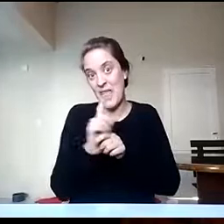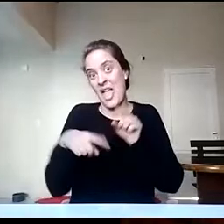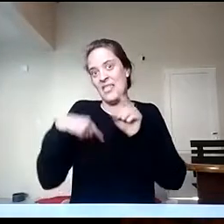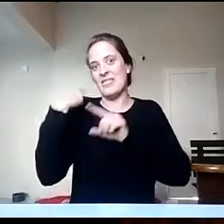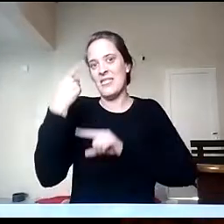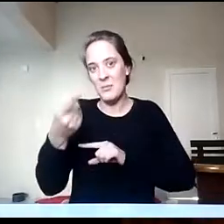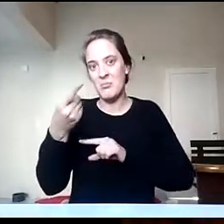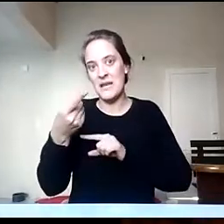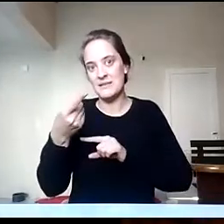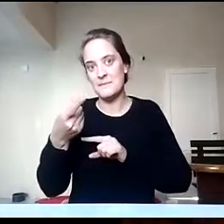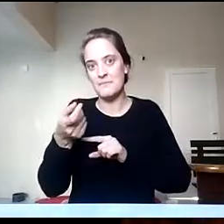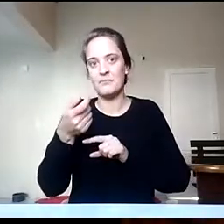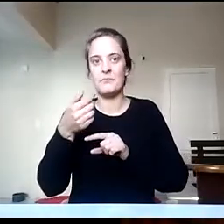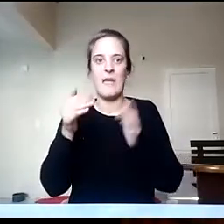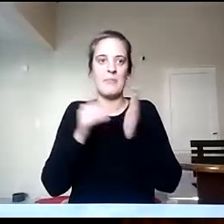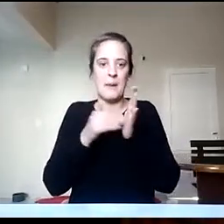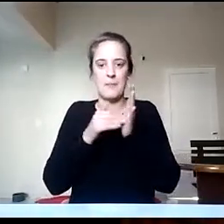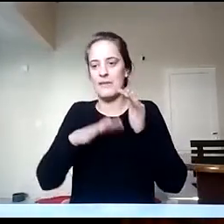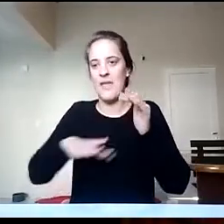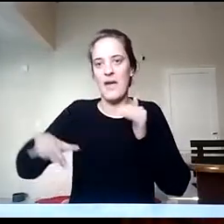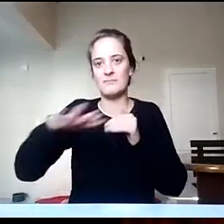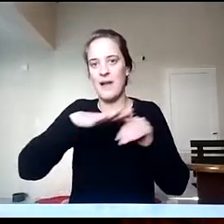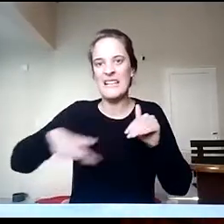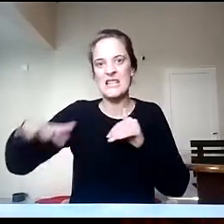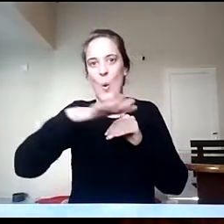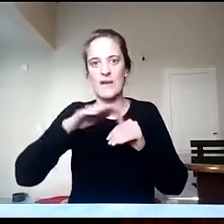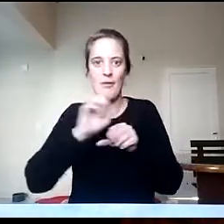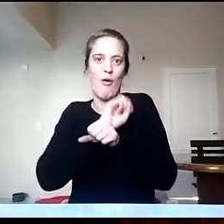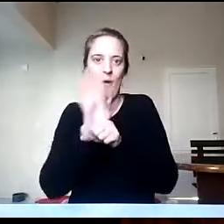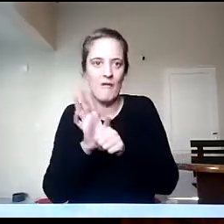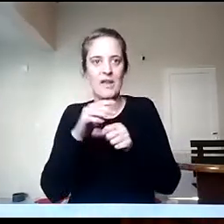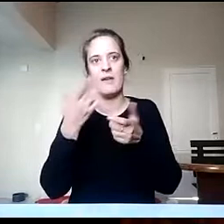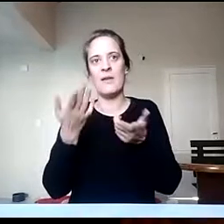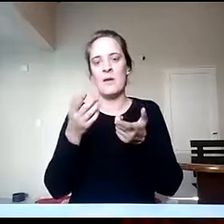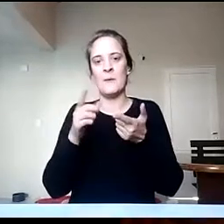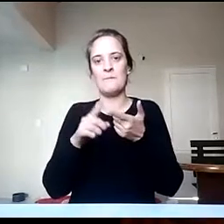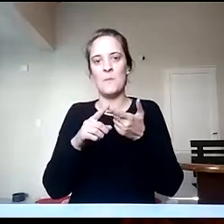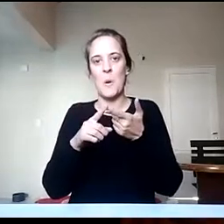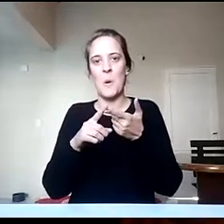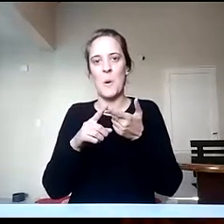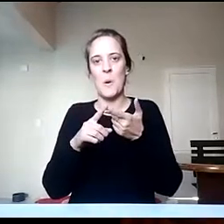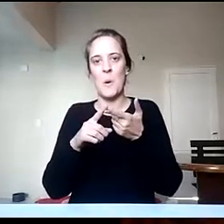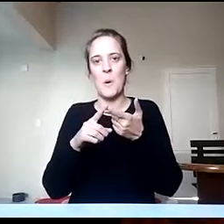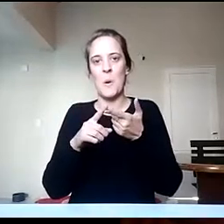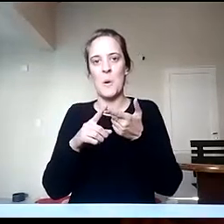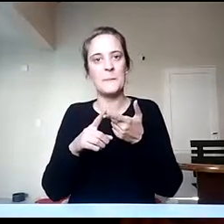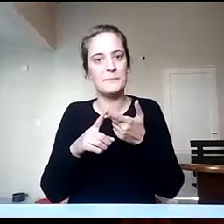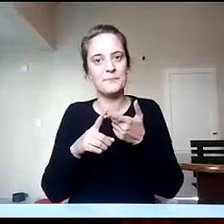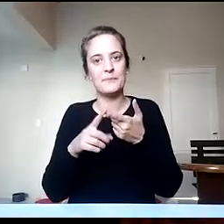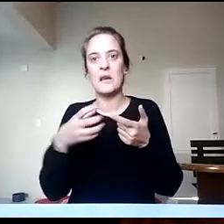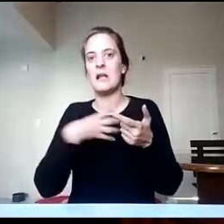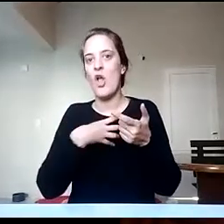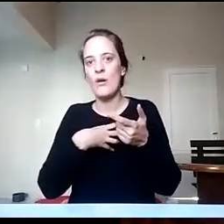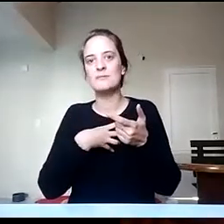dado el contexto en que estamos en la actualidad, en el mundo de hoy, en el mundo laboral, tenemos que optar por continuar con cursos de